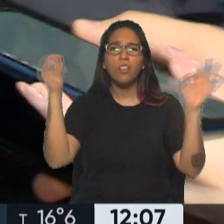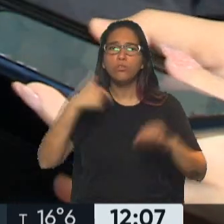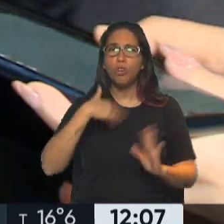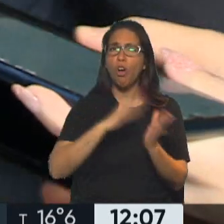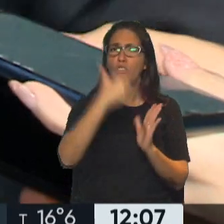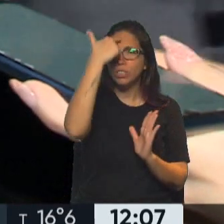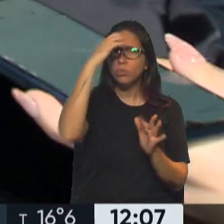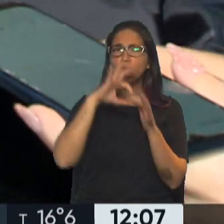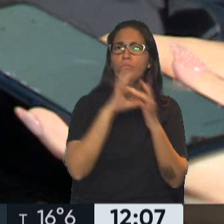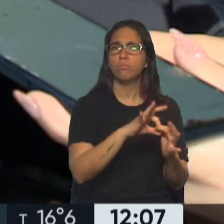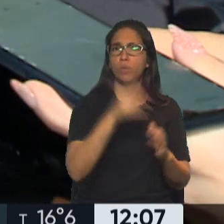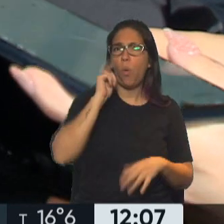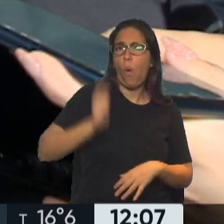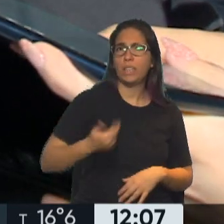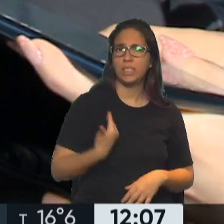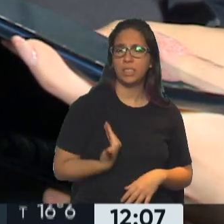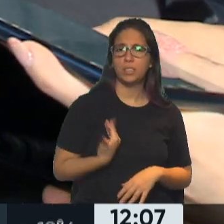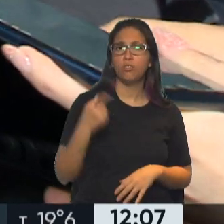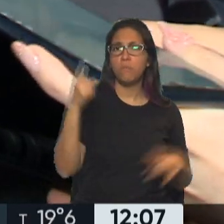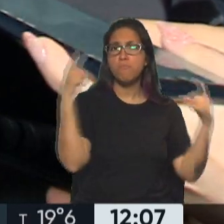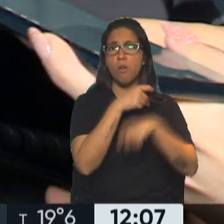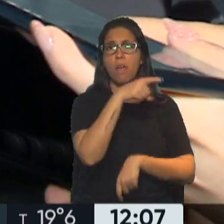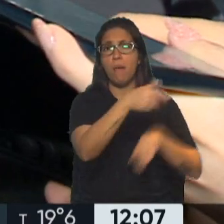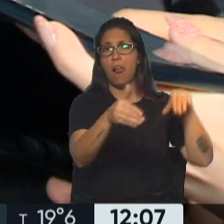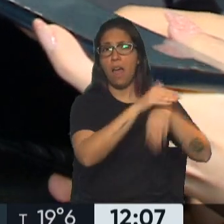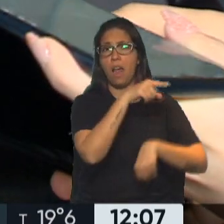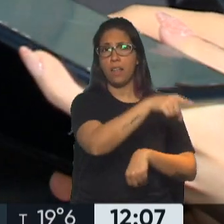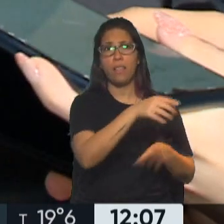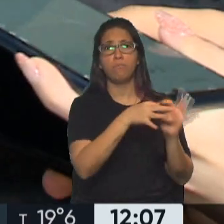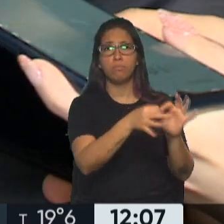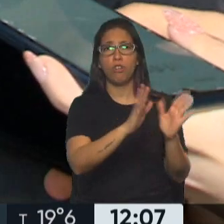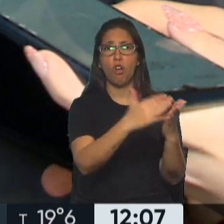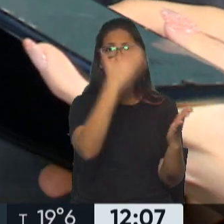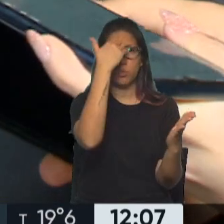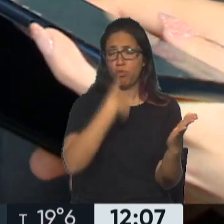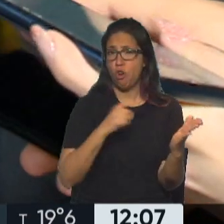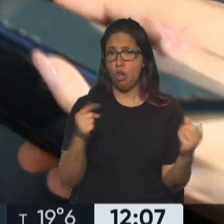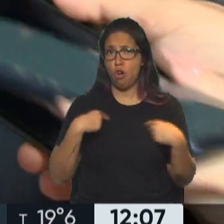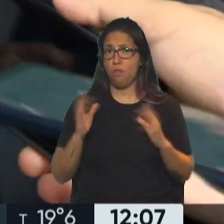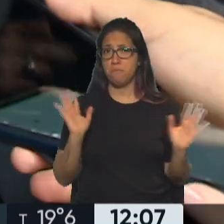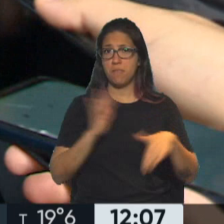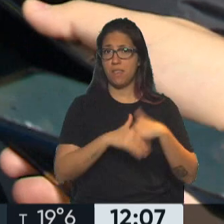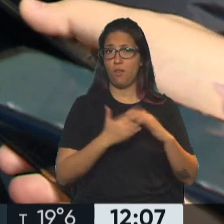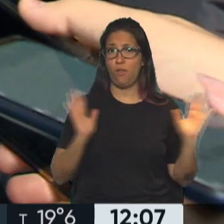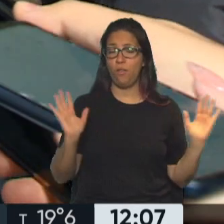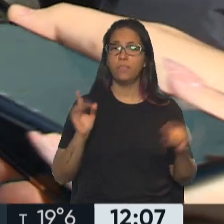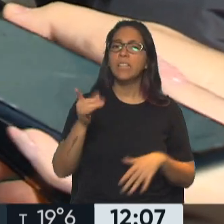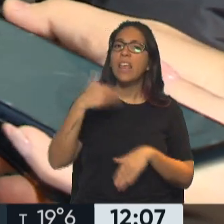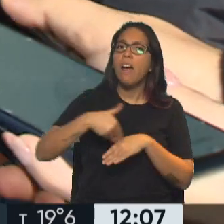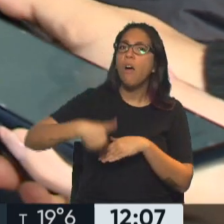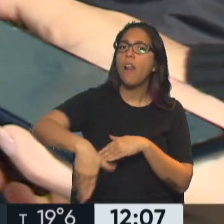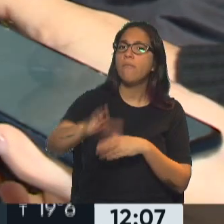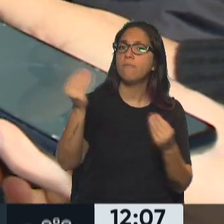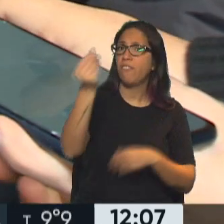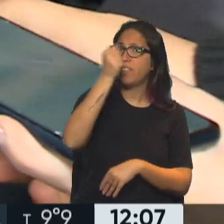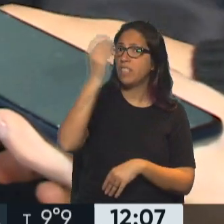la Constitución. Entonces, el problema lo tiene el jefe de gobierno con la Constitución, no conmigo. va a pasar a partir de ahora y cómo tomó lo ocurrido el fin de